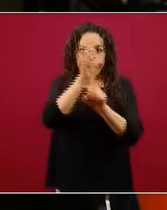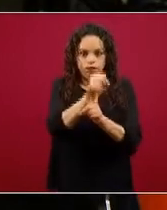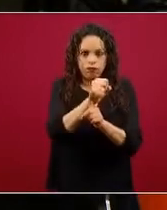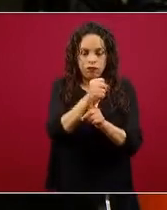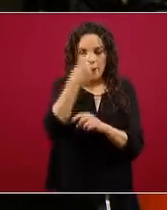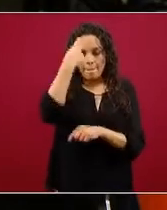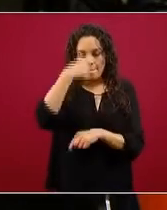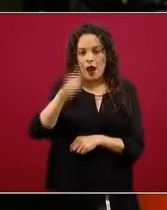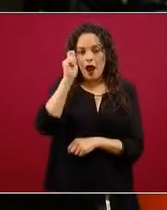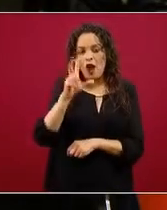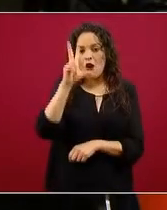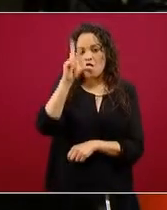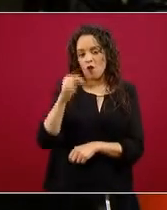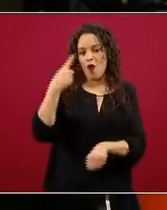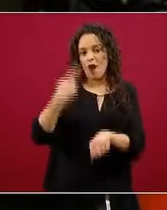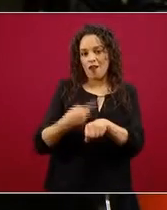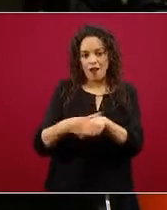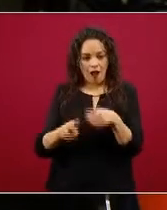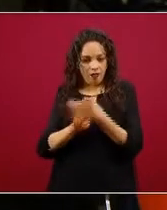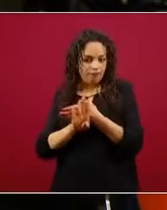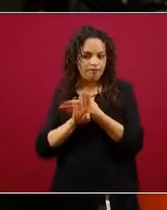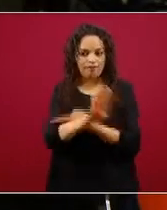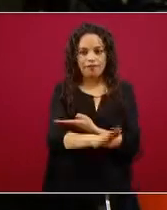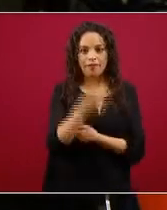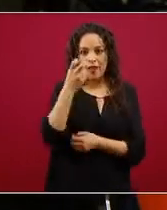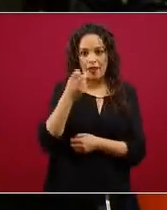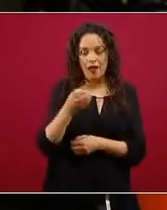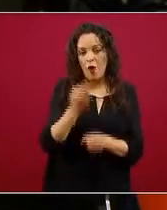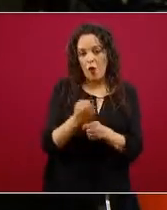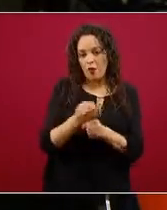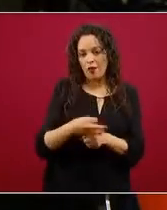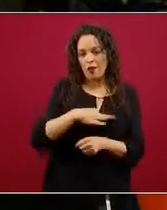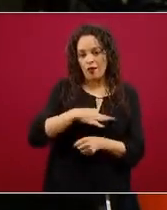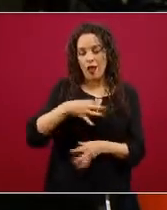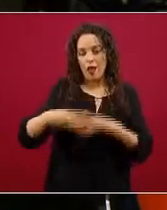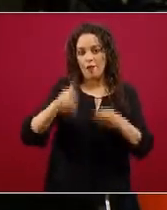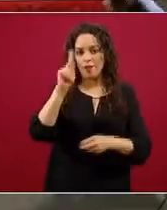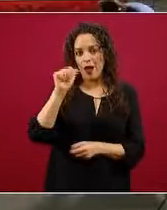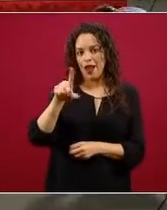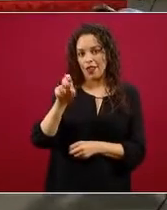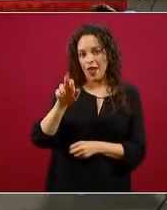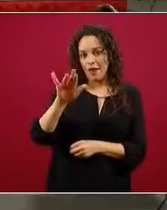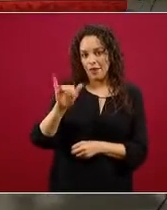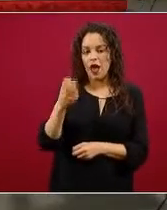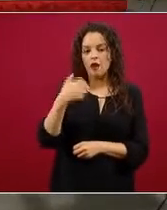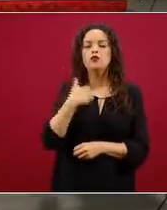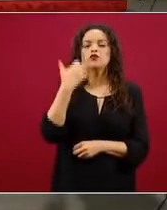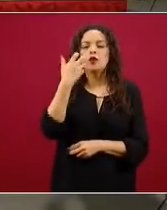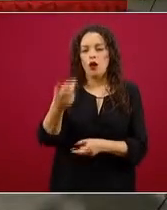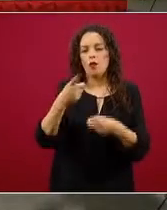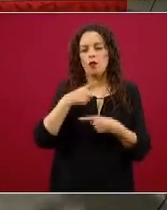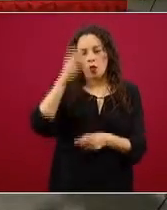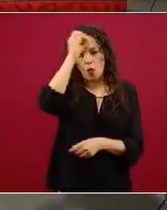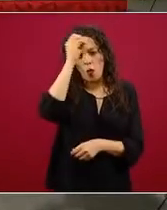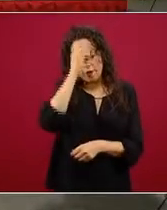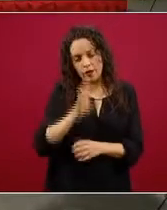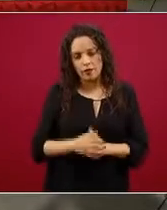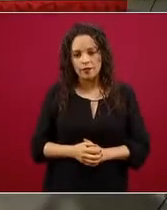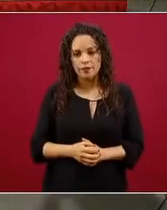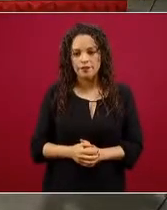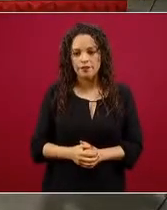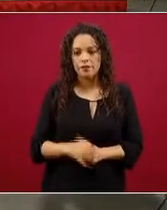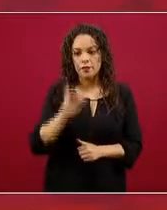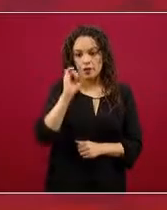pandemia o las que se acumulen, ¿verdad? Entonces, me gustaría mucho su opinión y su recomendación al respecto. Con mucho gusto. La práctica del